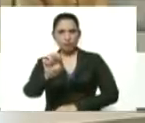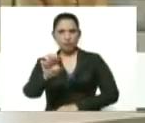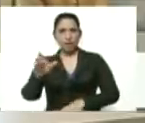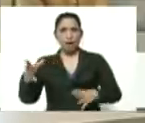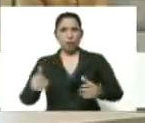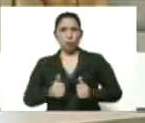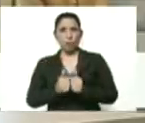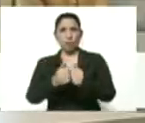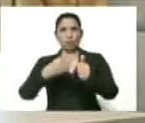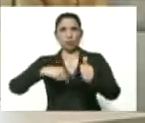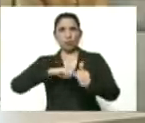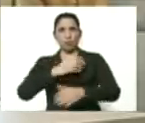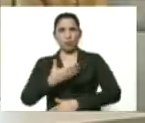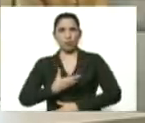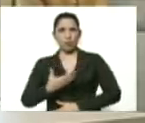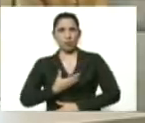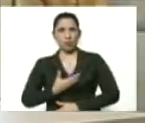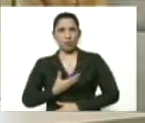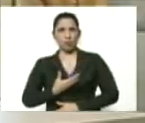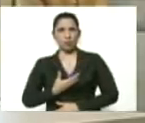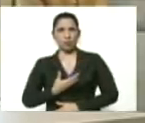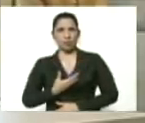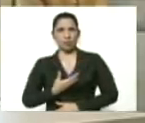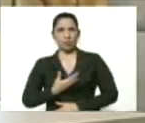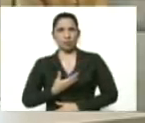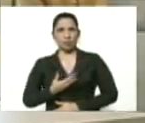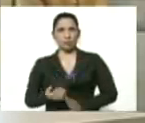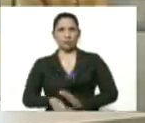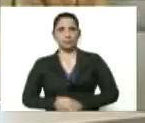acompaña nuestro alcalde de Barcelona